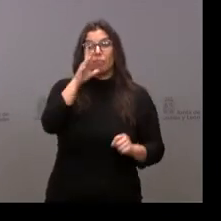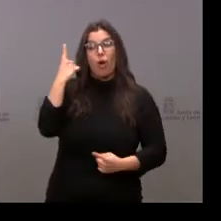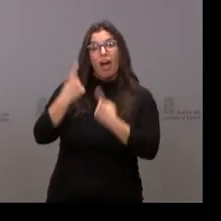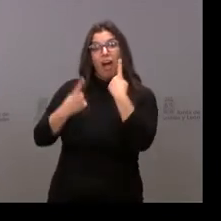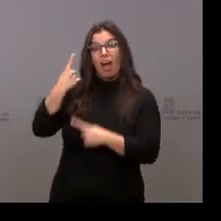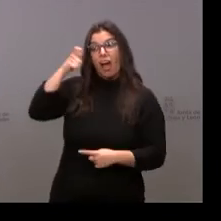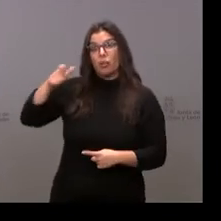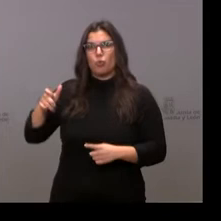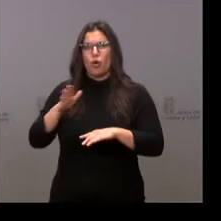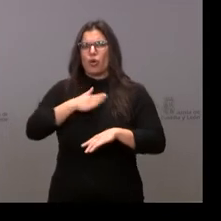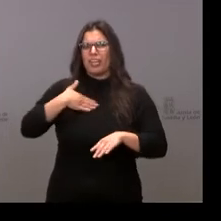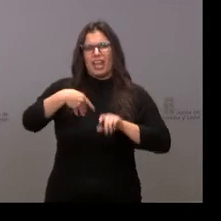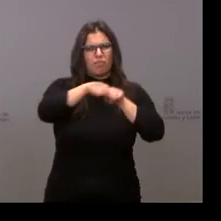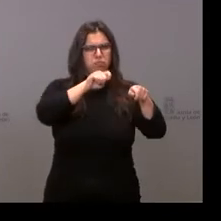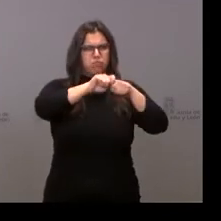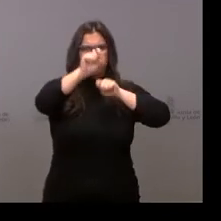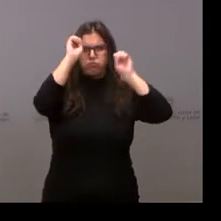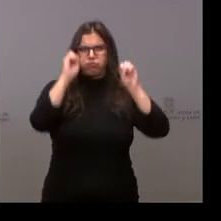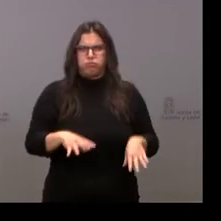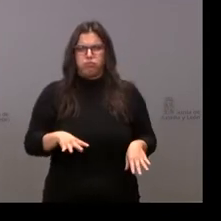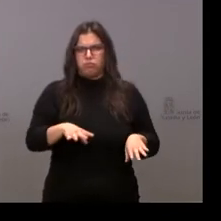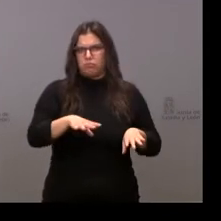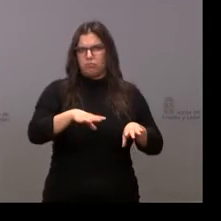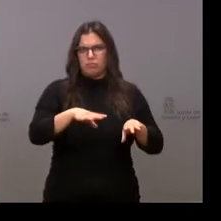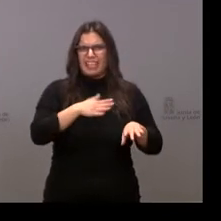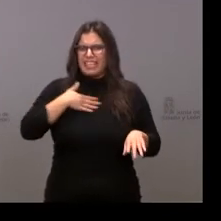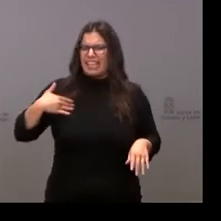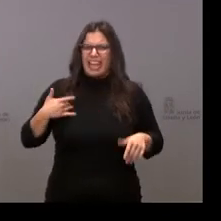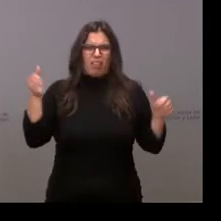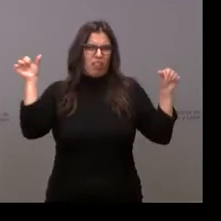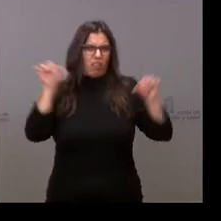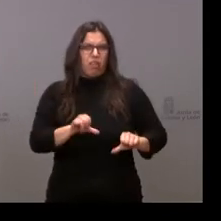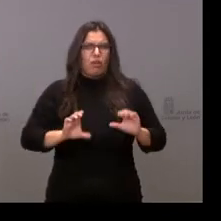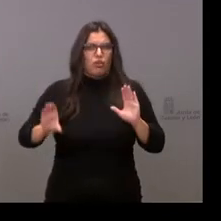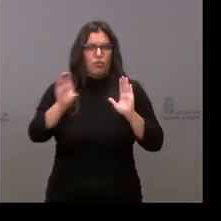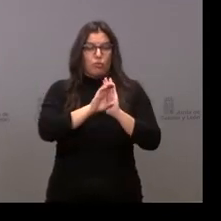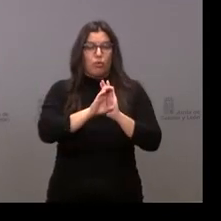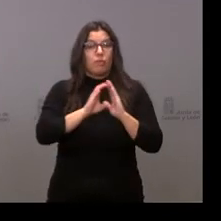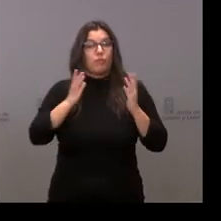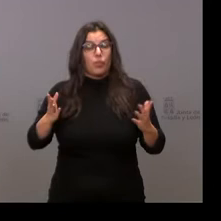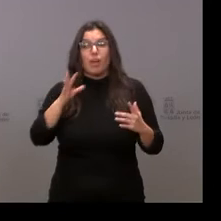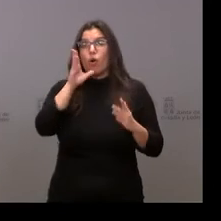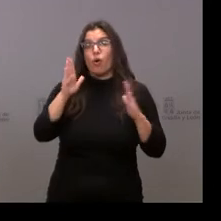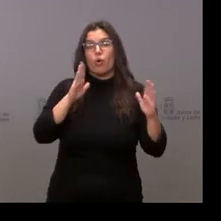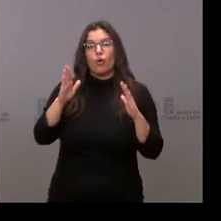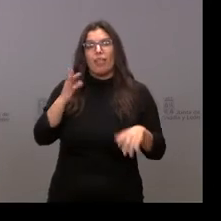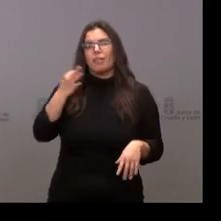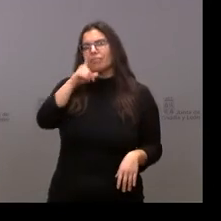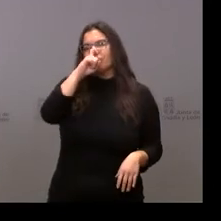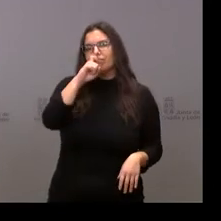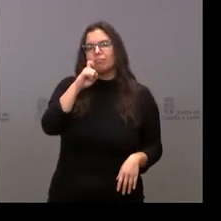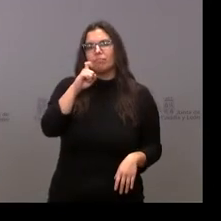derrocar la Constitución, que lo que quieren es la ruina de la Constitución. Por tanto, es momento de recordar